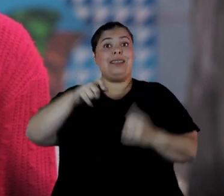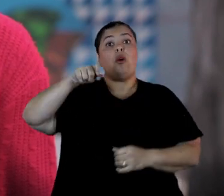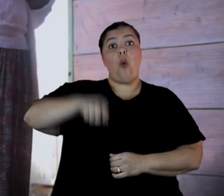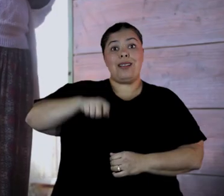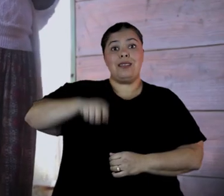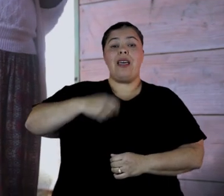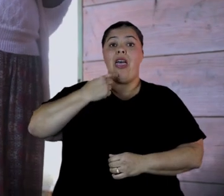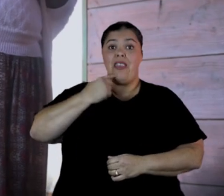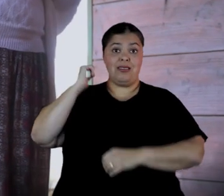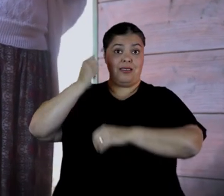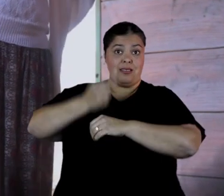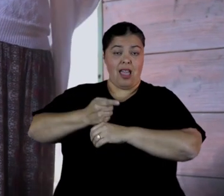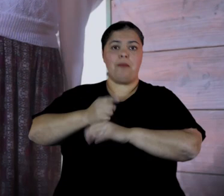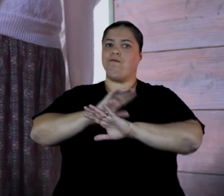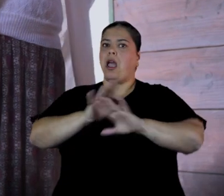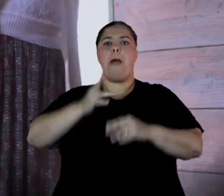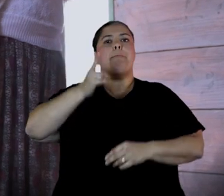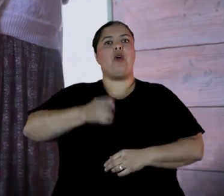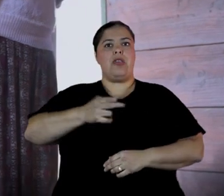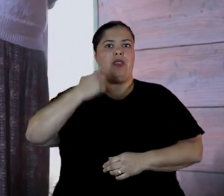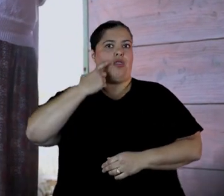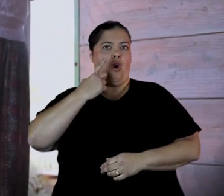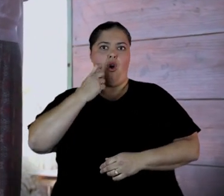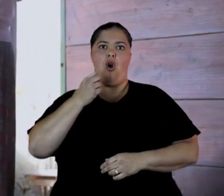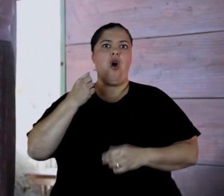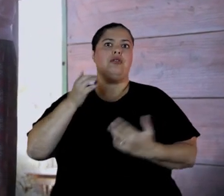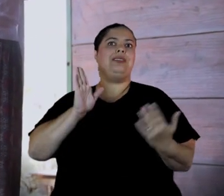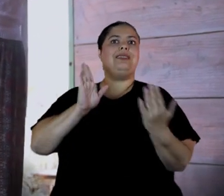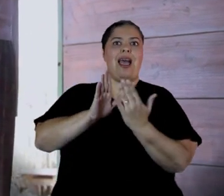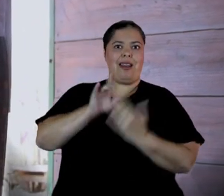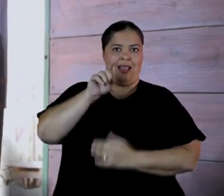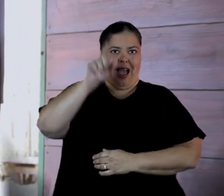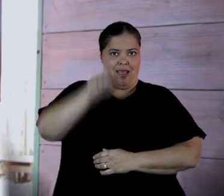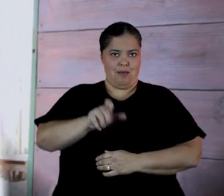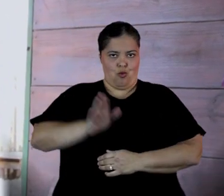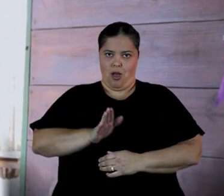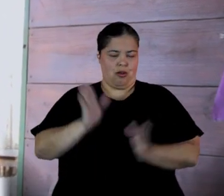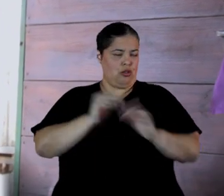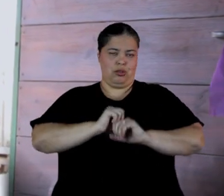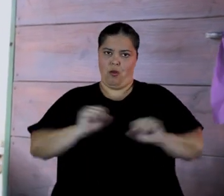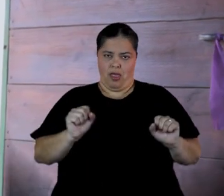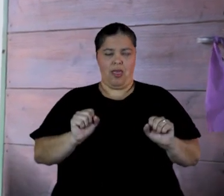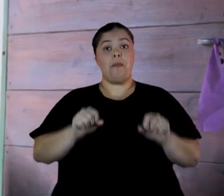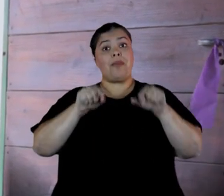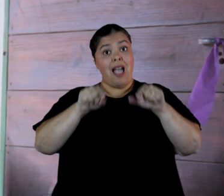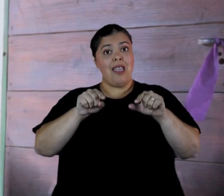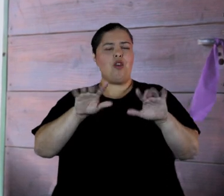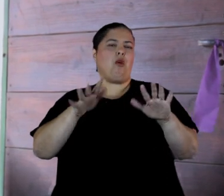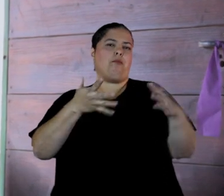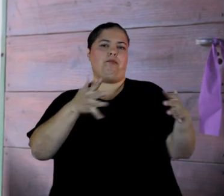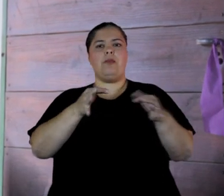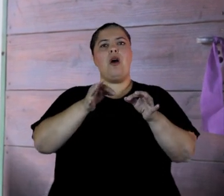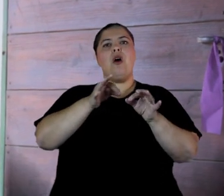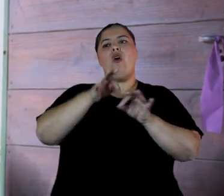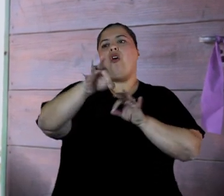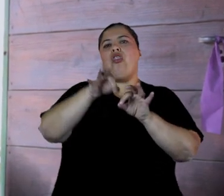resolución la prohibición de acercamiento del agresor a la víctima de violencia. Entonces, pone un radio, fija un radio que generalmente